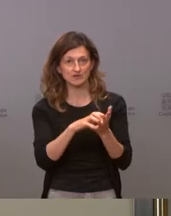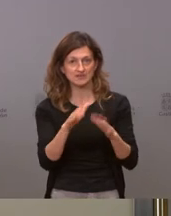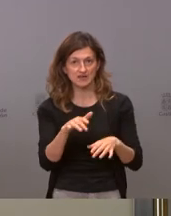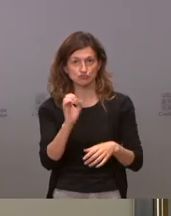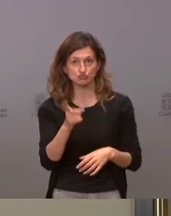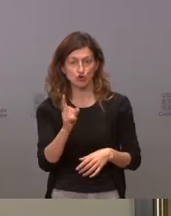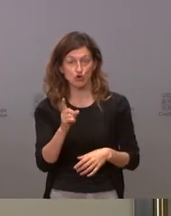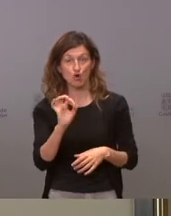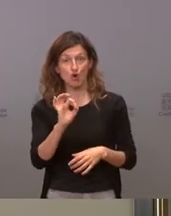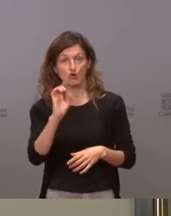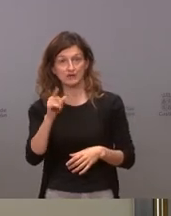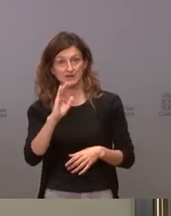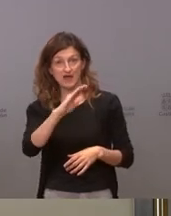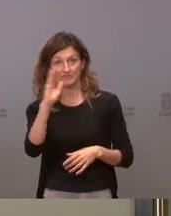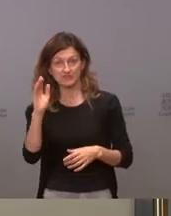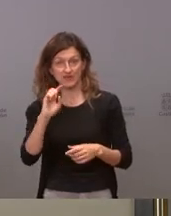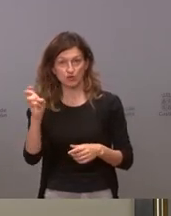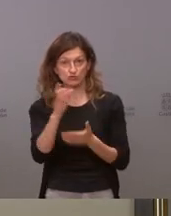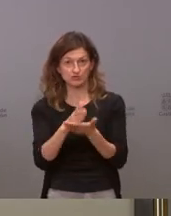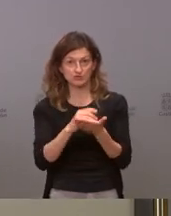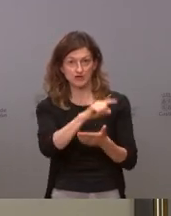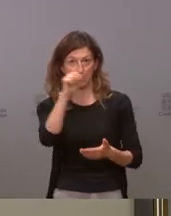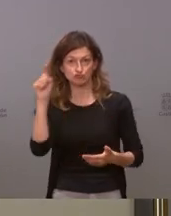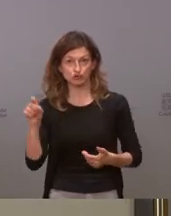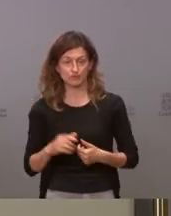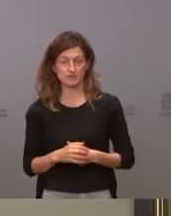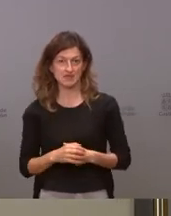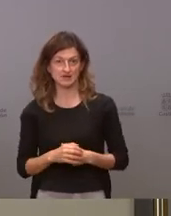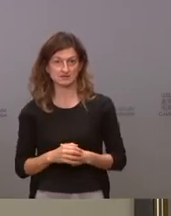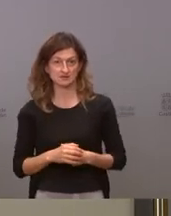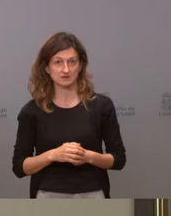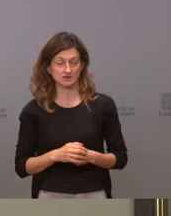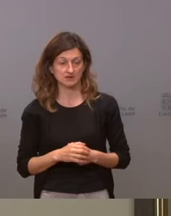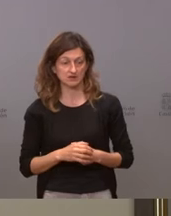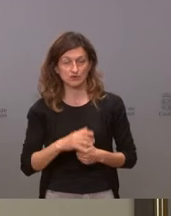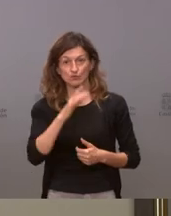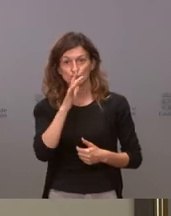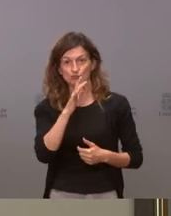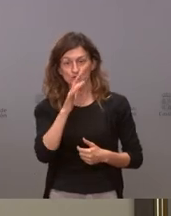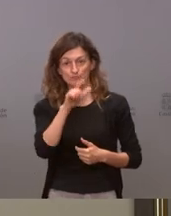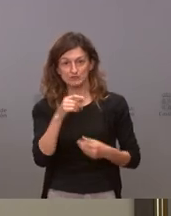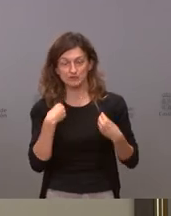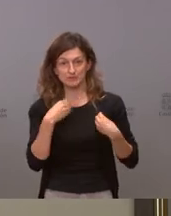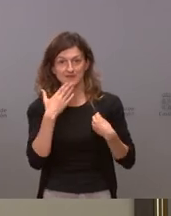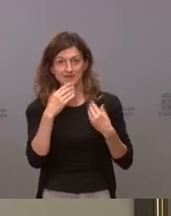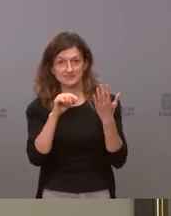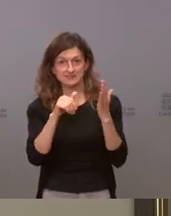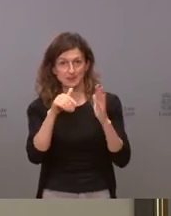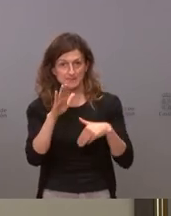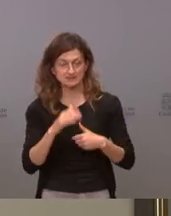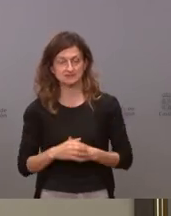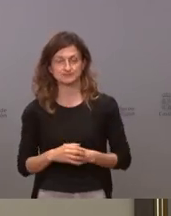o también está afectando a otras autonomías que inicialmente pudieran recibir más vacunas porque tenían mayor población mayor de 60 años